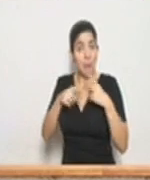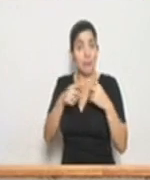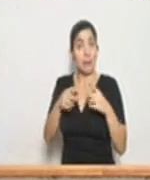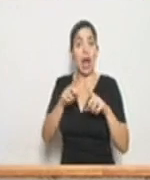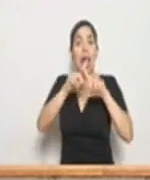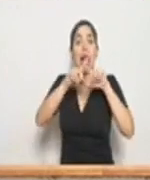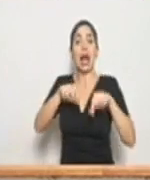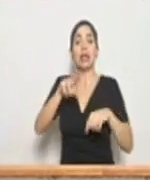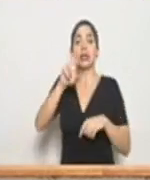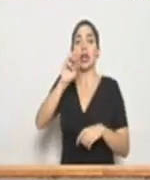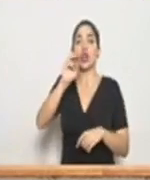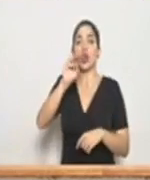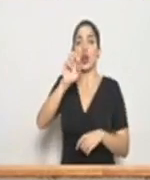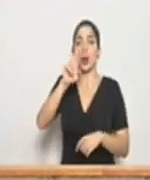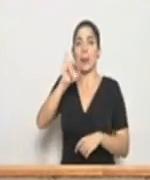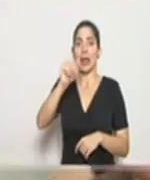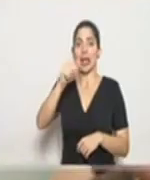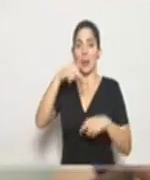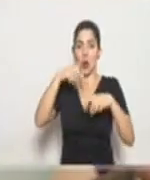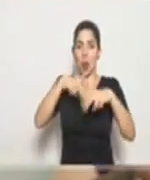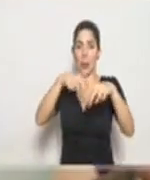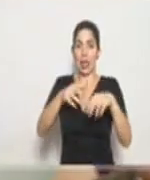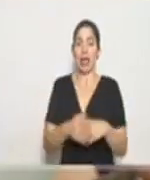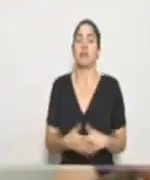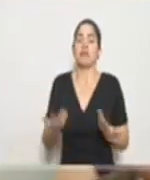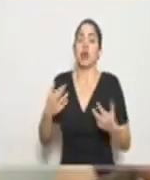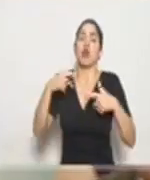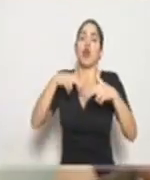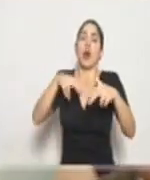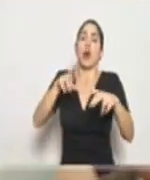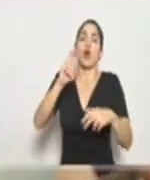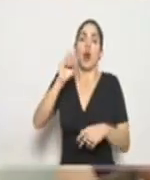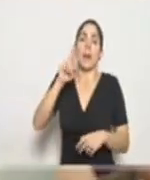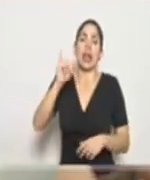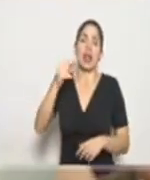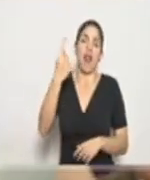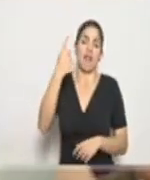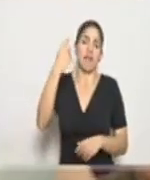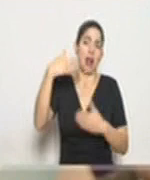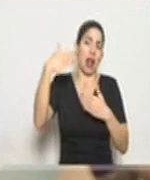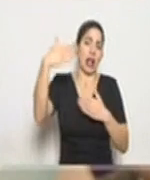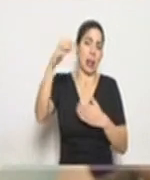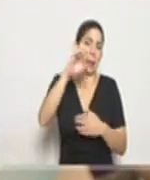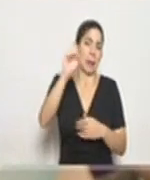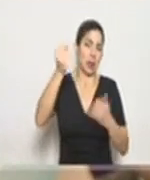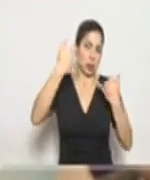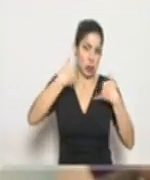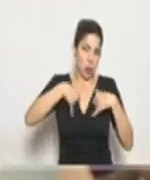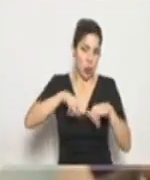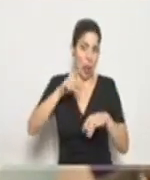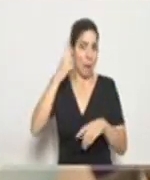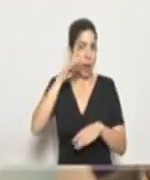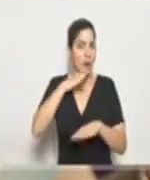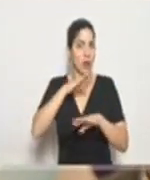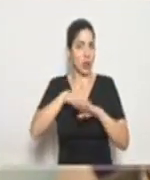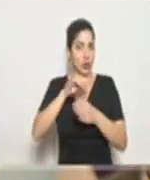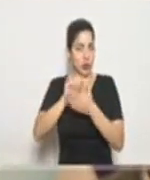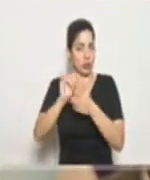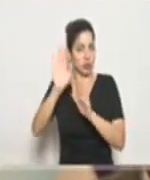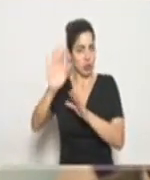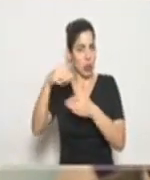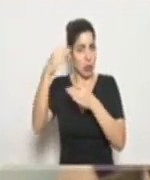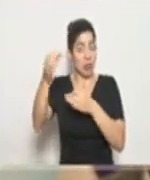romería. Bueno, la romería todavía falta en realidad bastantes meses para hablar al respecto. Obviamente, si